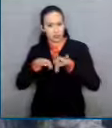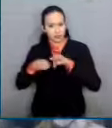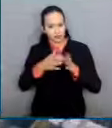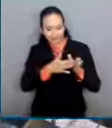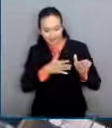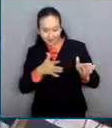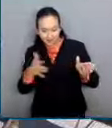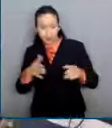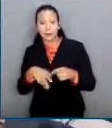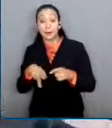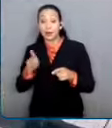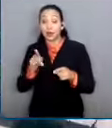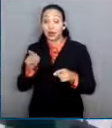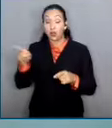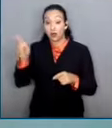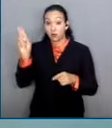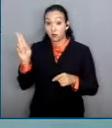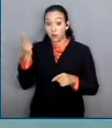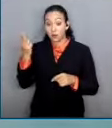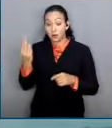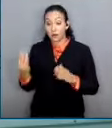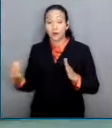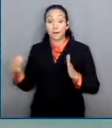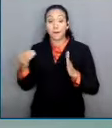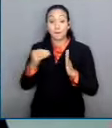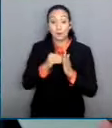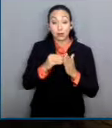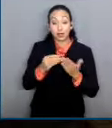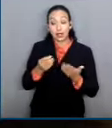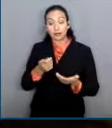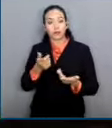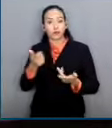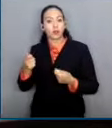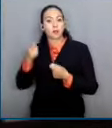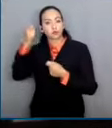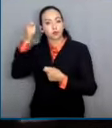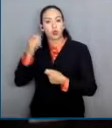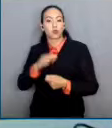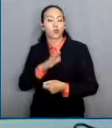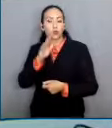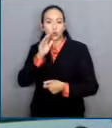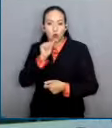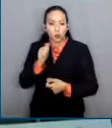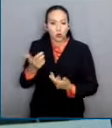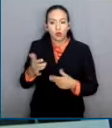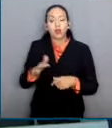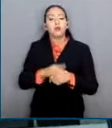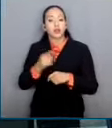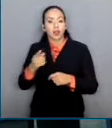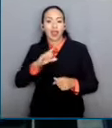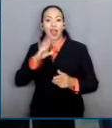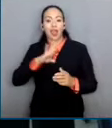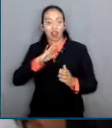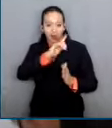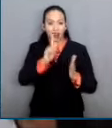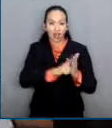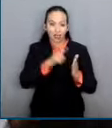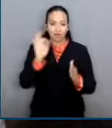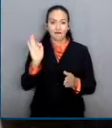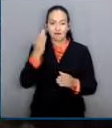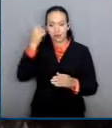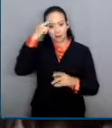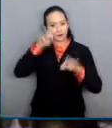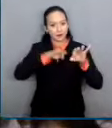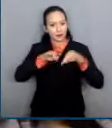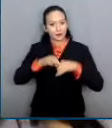escenario, establecer prestaciones contractuales inferiores a las previstas en la Ley Federal del Trabajo. La Sala precisó que, en